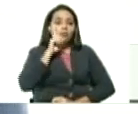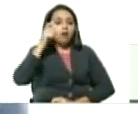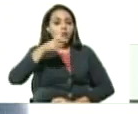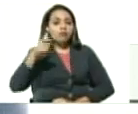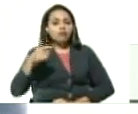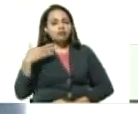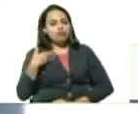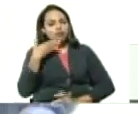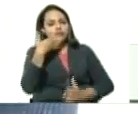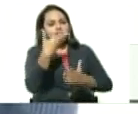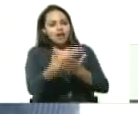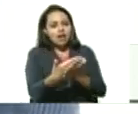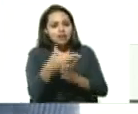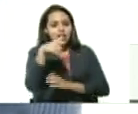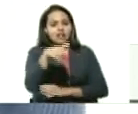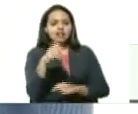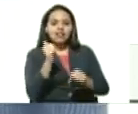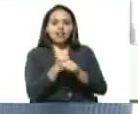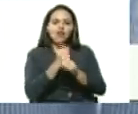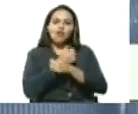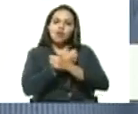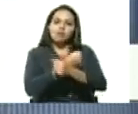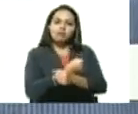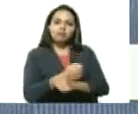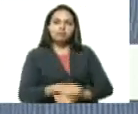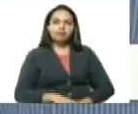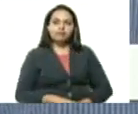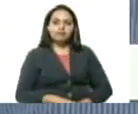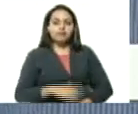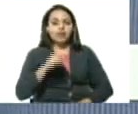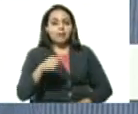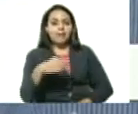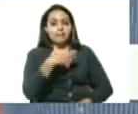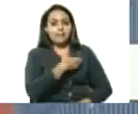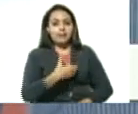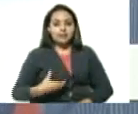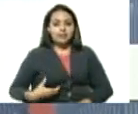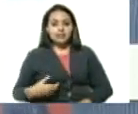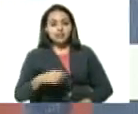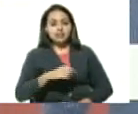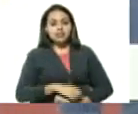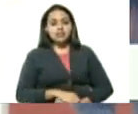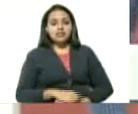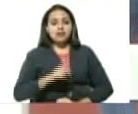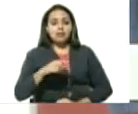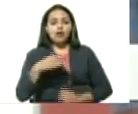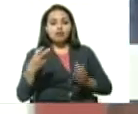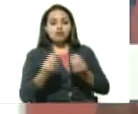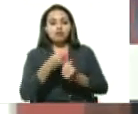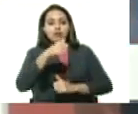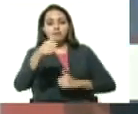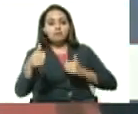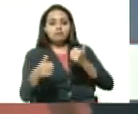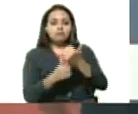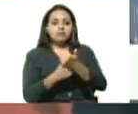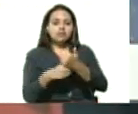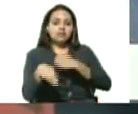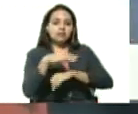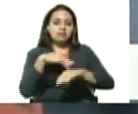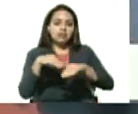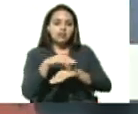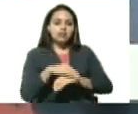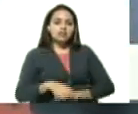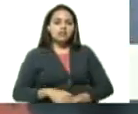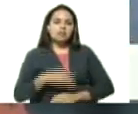damos las gracias por esta gran obra de amor así es presidente y le dejo con usted al viceministro César Romero para que nos explique más todo